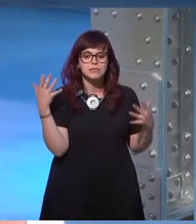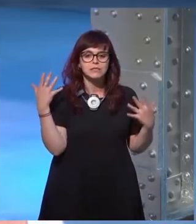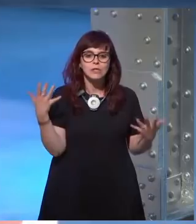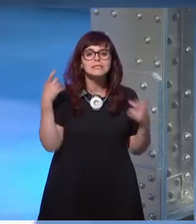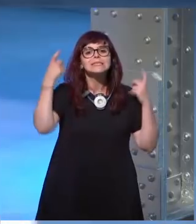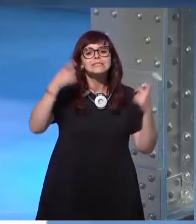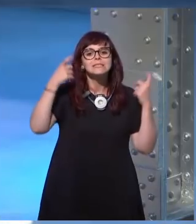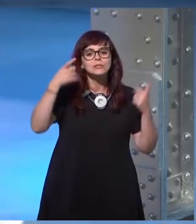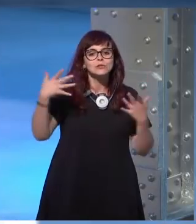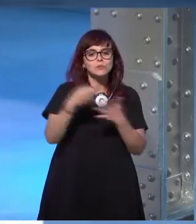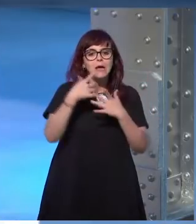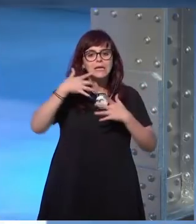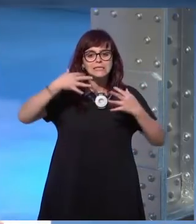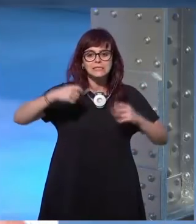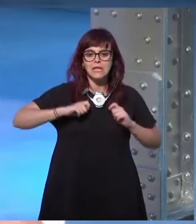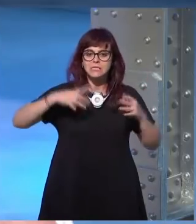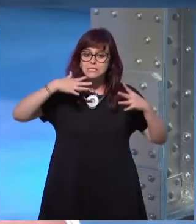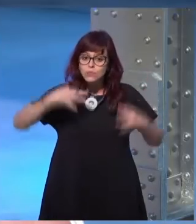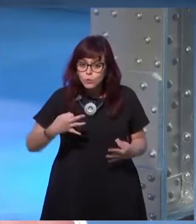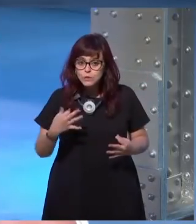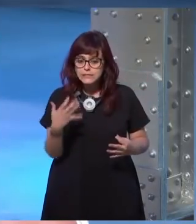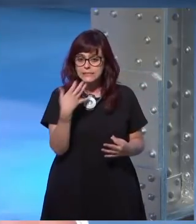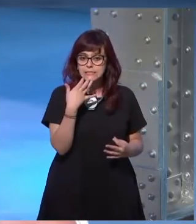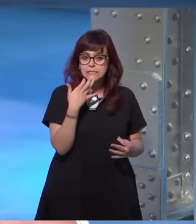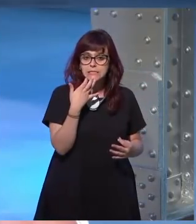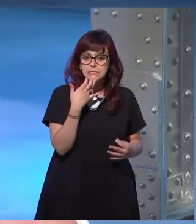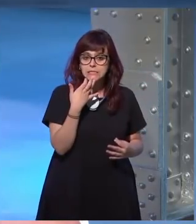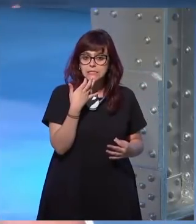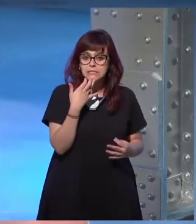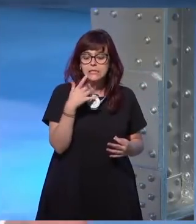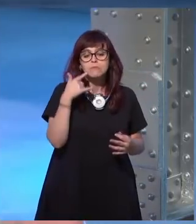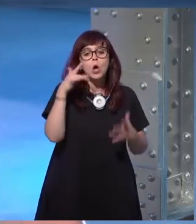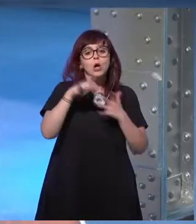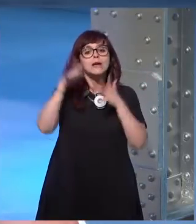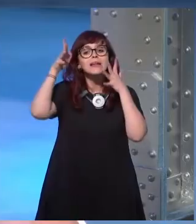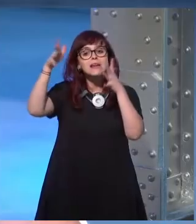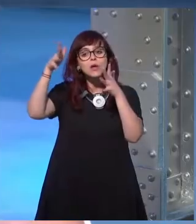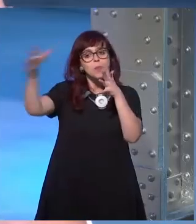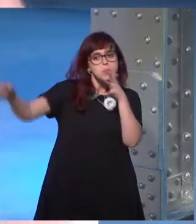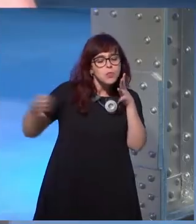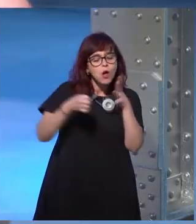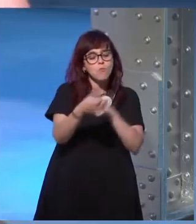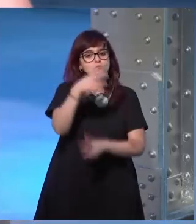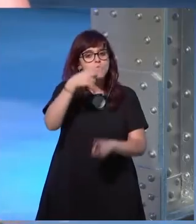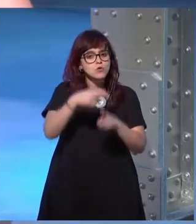trato de asegurarme de que si recomiendo a alguien de que si sugiero algún nombre